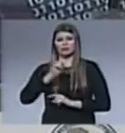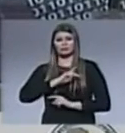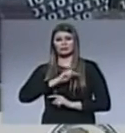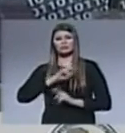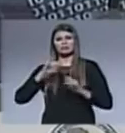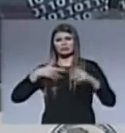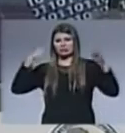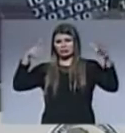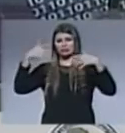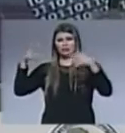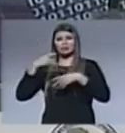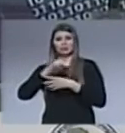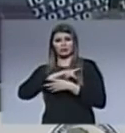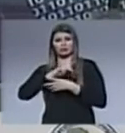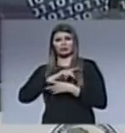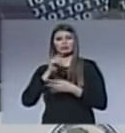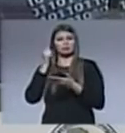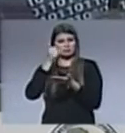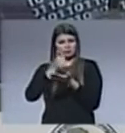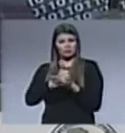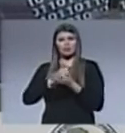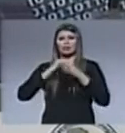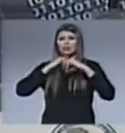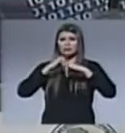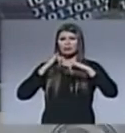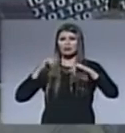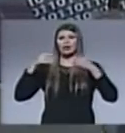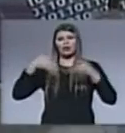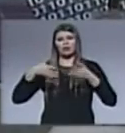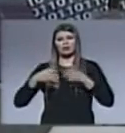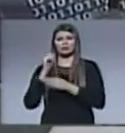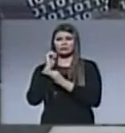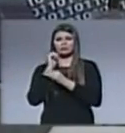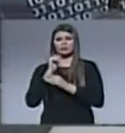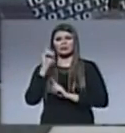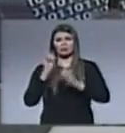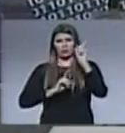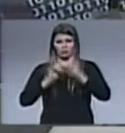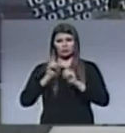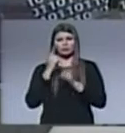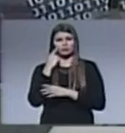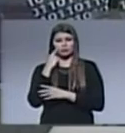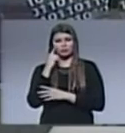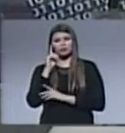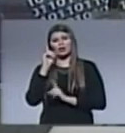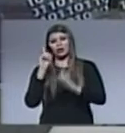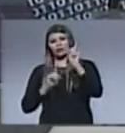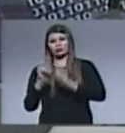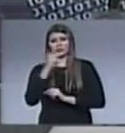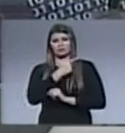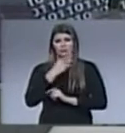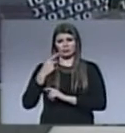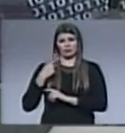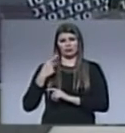multitudes y por tal motivo están en los medios, son mayormente líderes carismáticos y en muchos casos son pastores